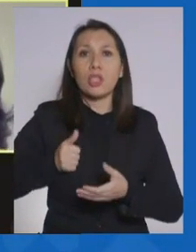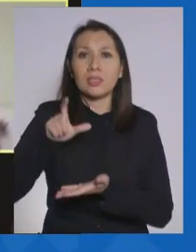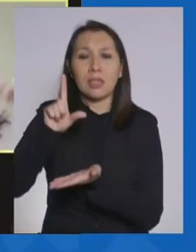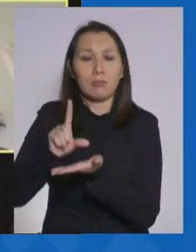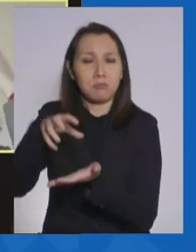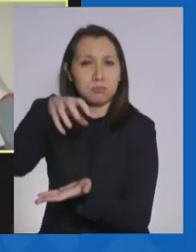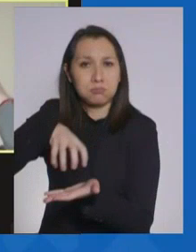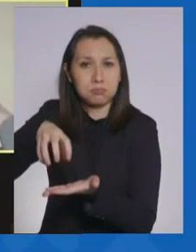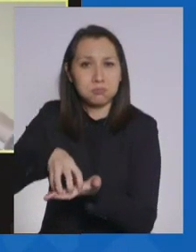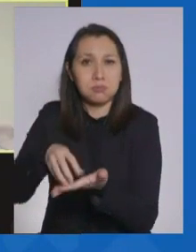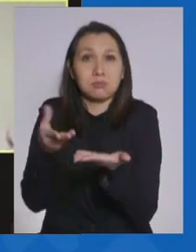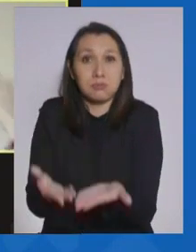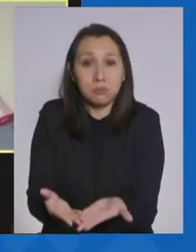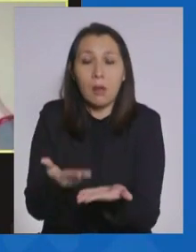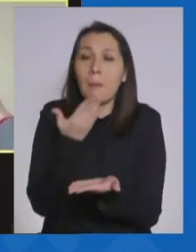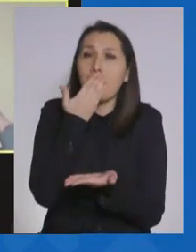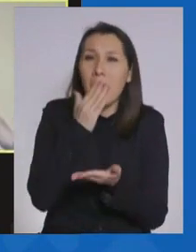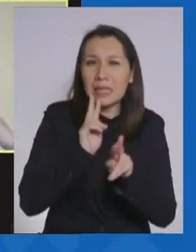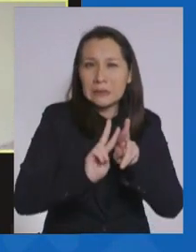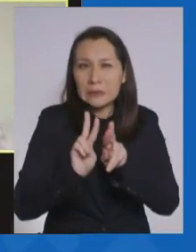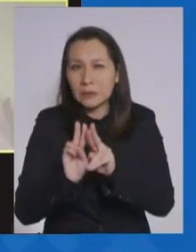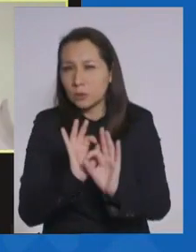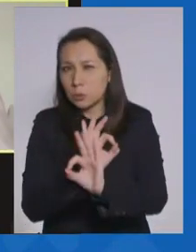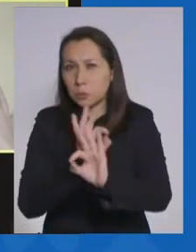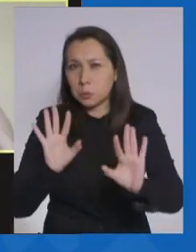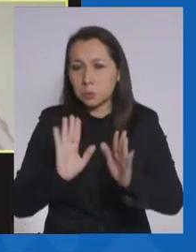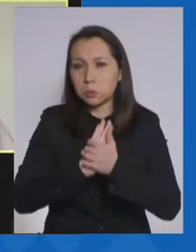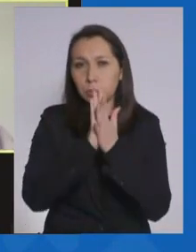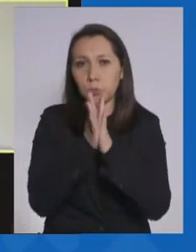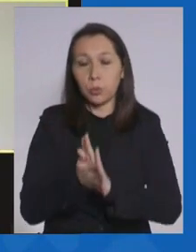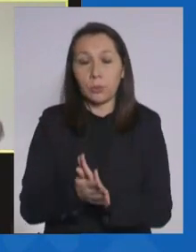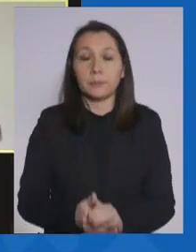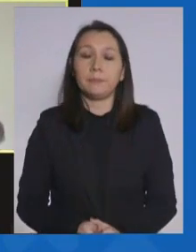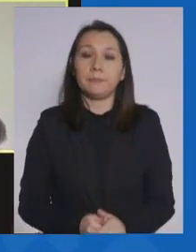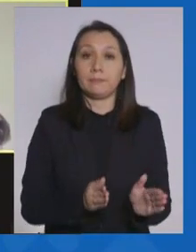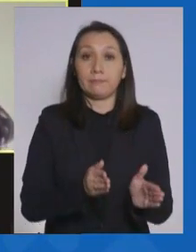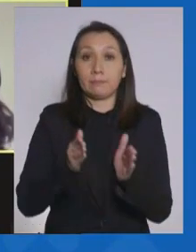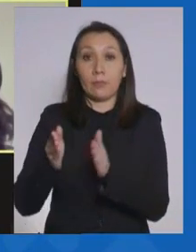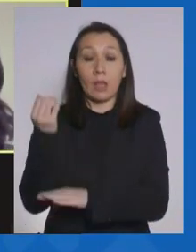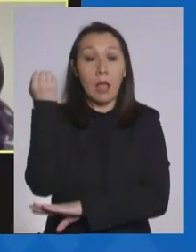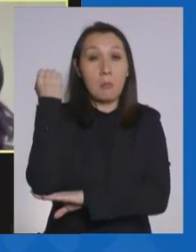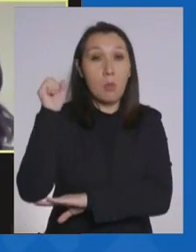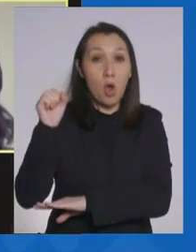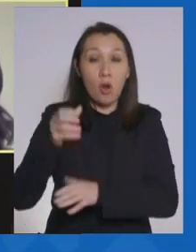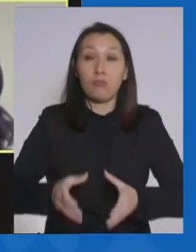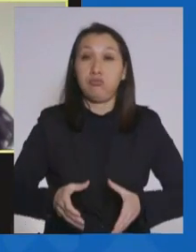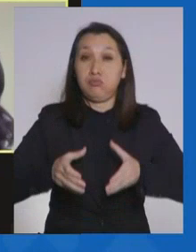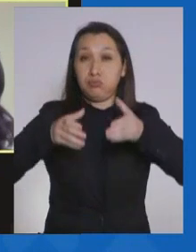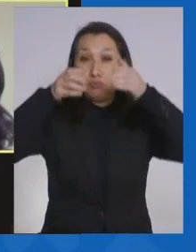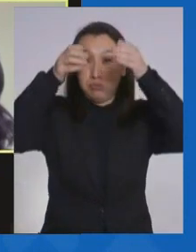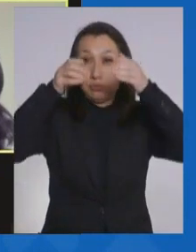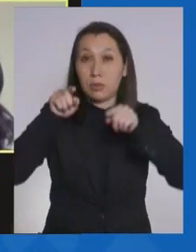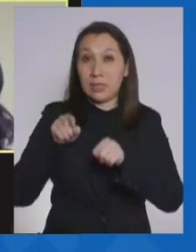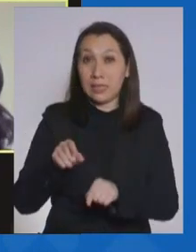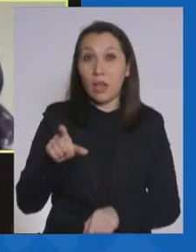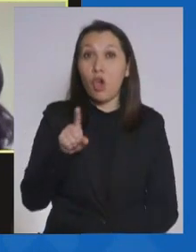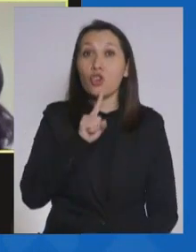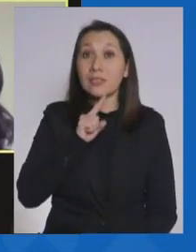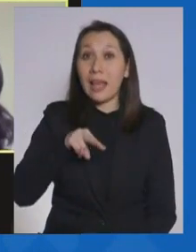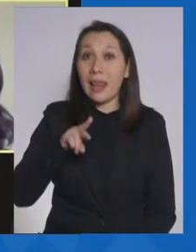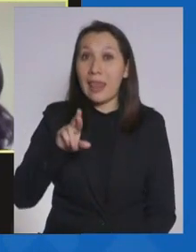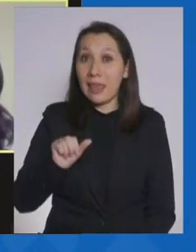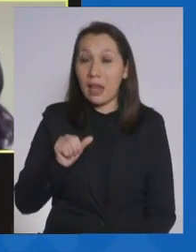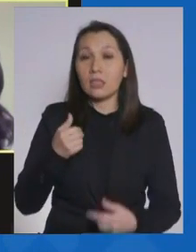Estamos tratando de mejorar todo aquello. Respecto del MOL Costanera Center, he estado en